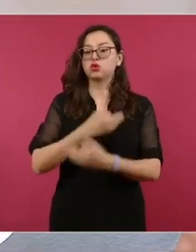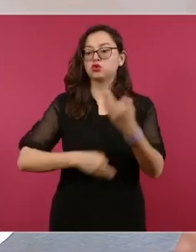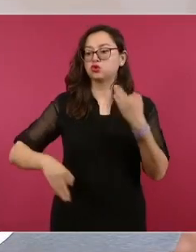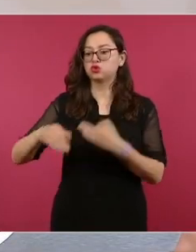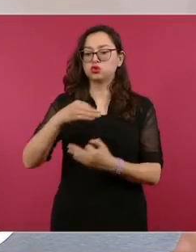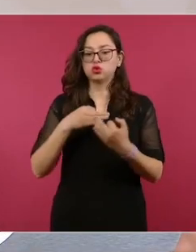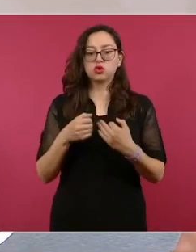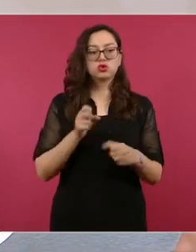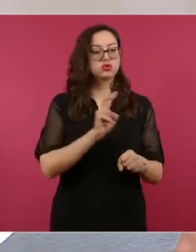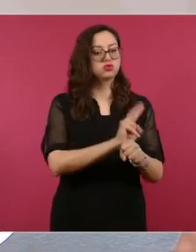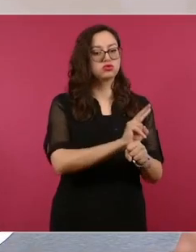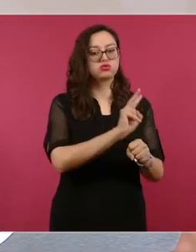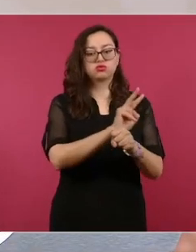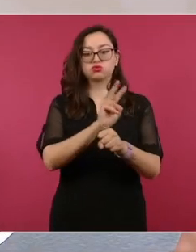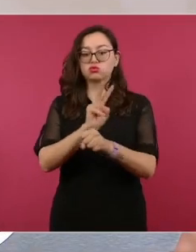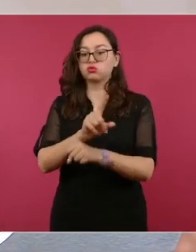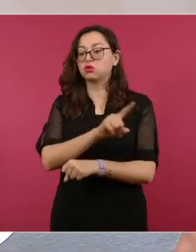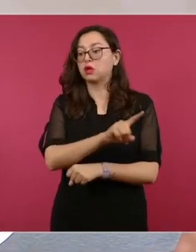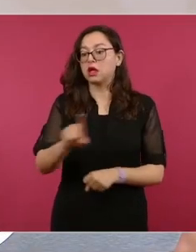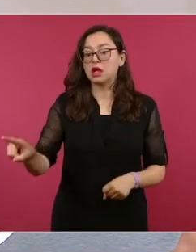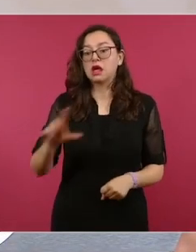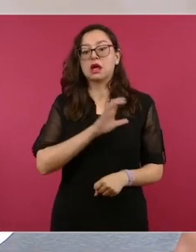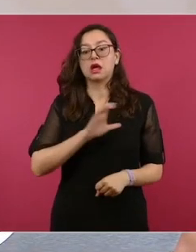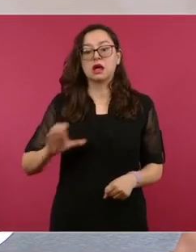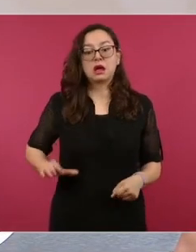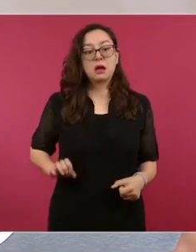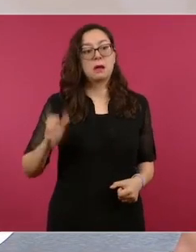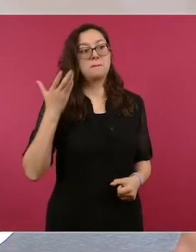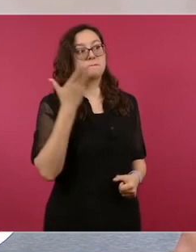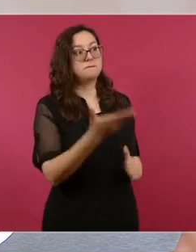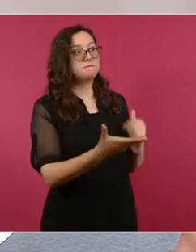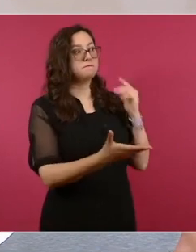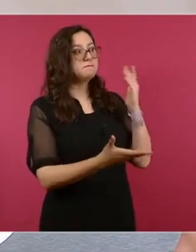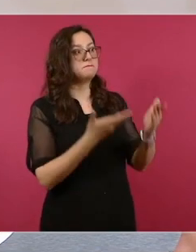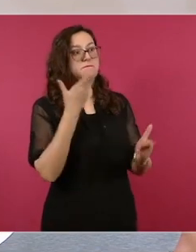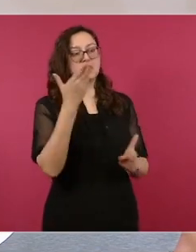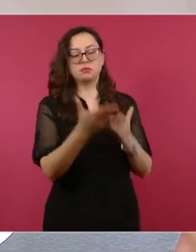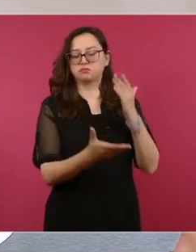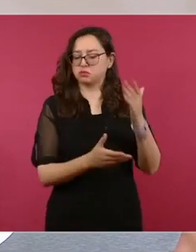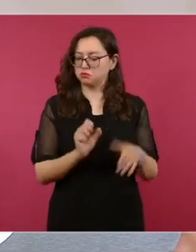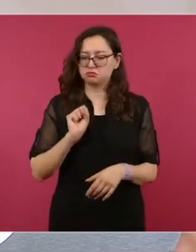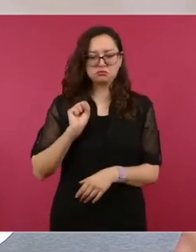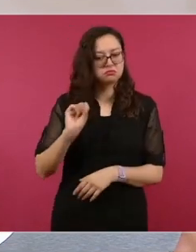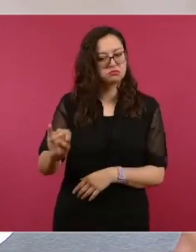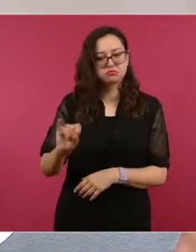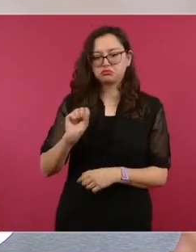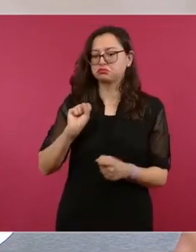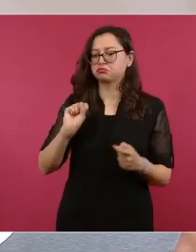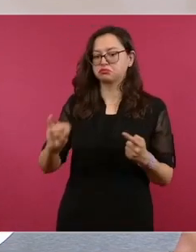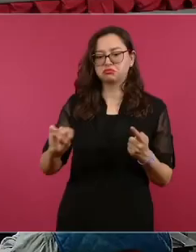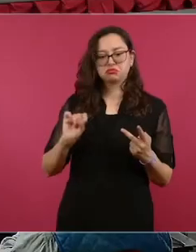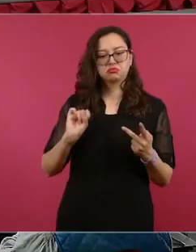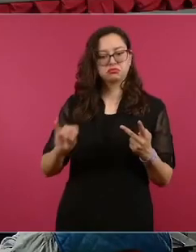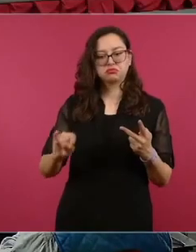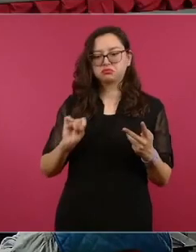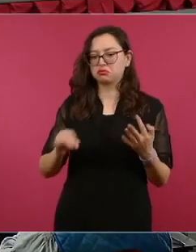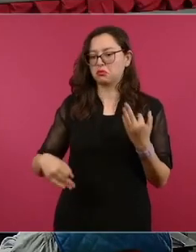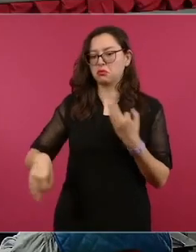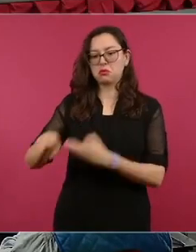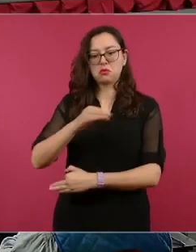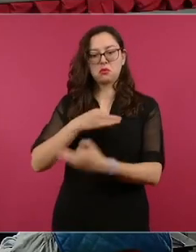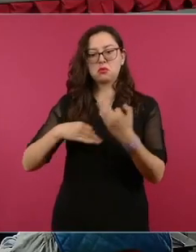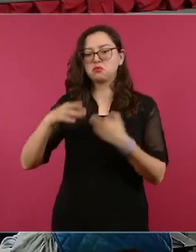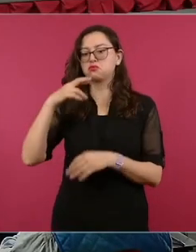peticiones que realicen candidatos y partidos ante el Instituto Electoral para que sean atendidos inmediatamente.